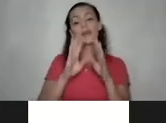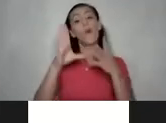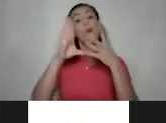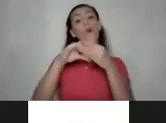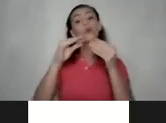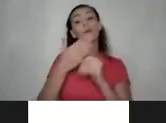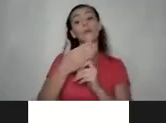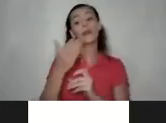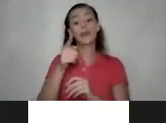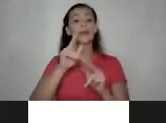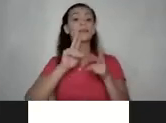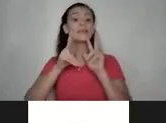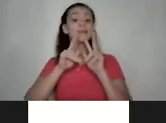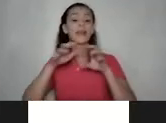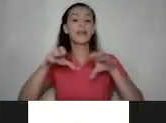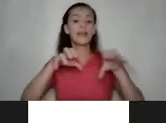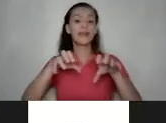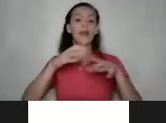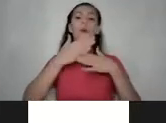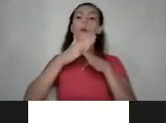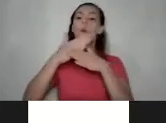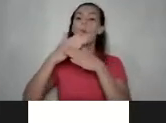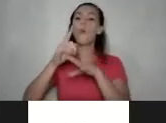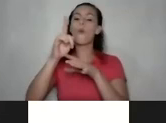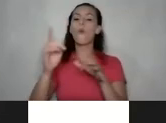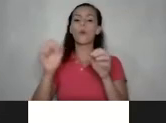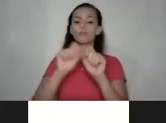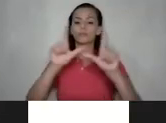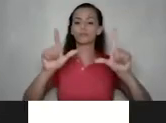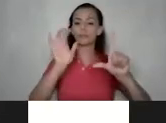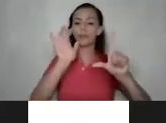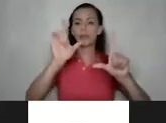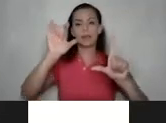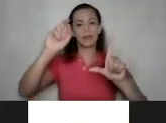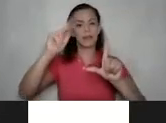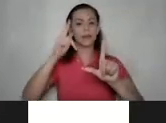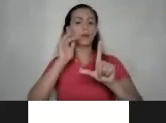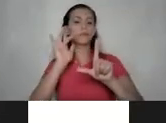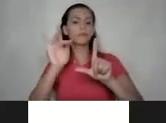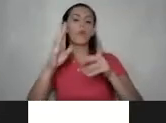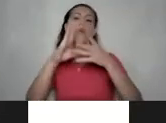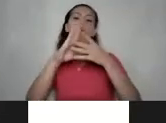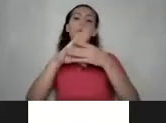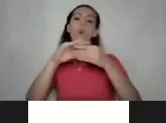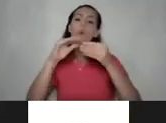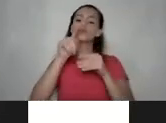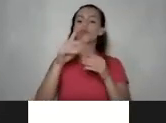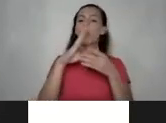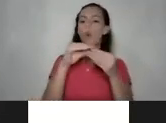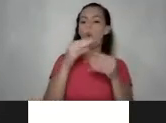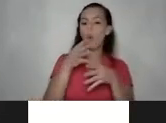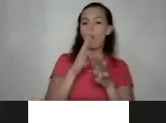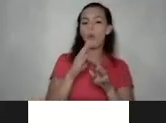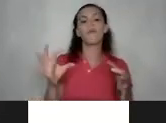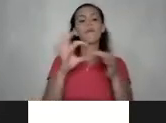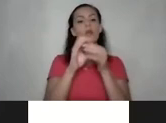el chat del evento estamos compartiendo un enlace que les invitamos a ingresar para que nos compartan sus comentarios en relación a la